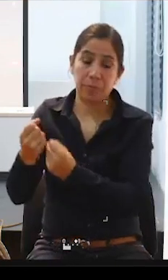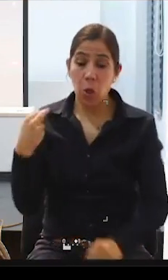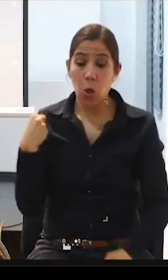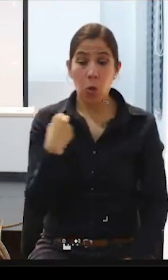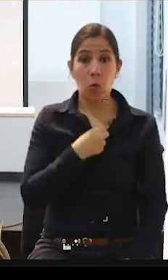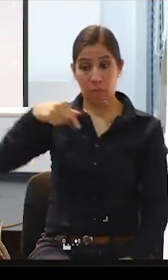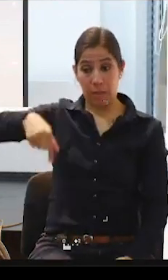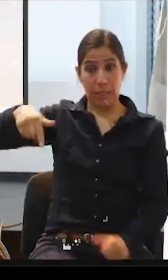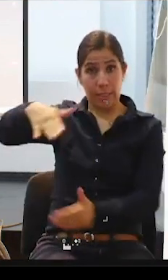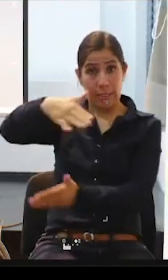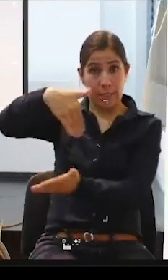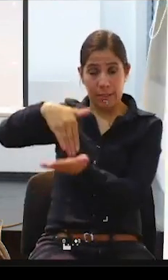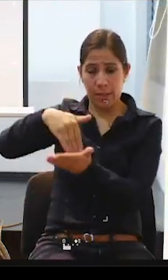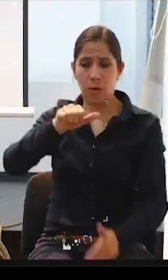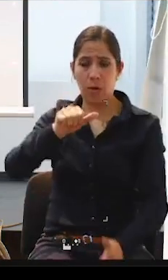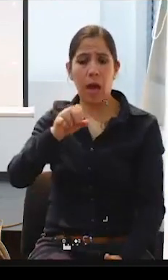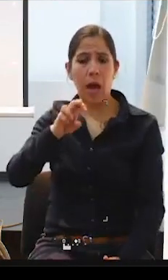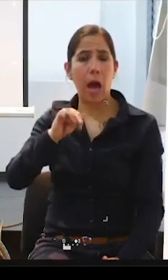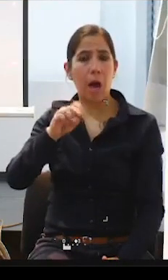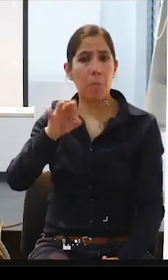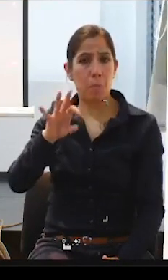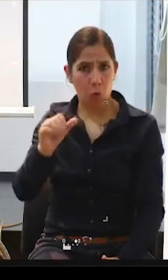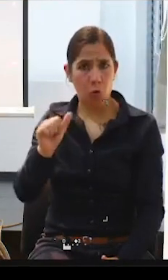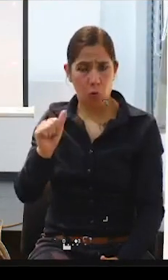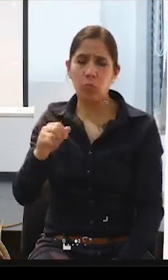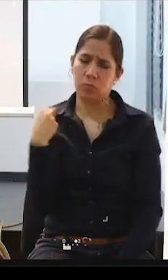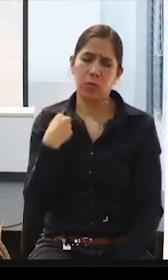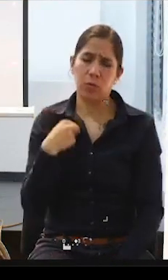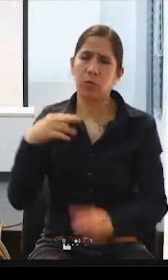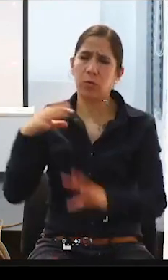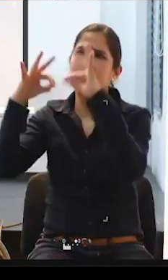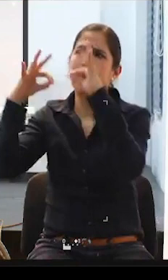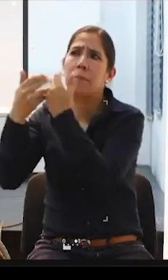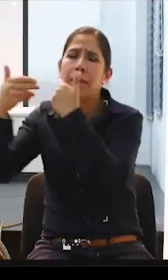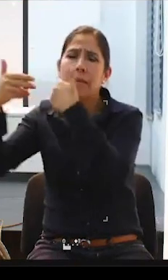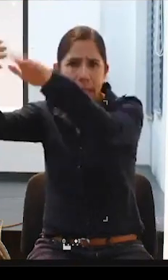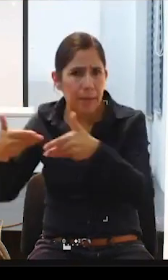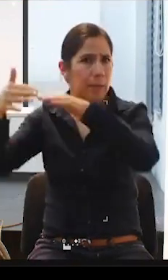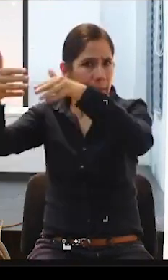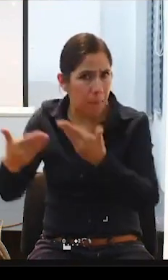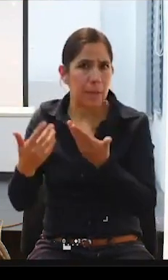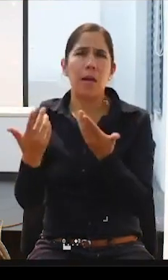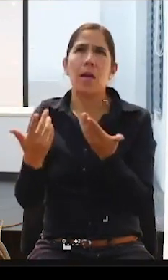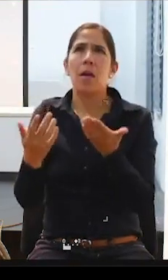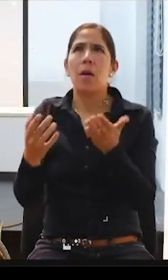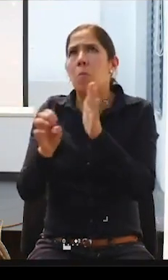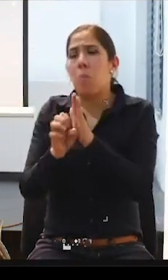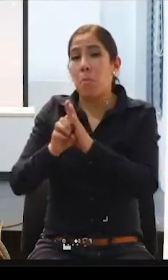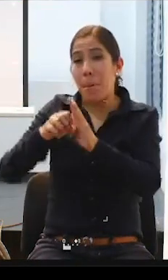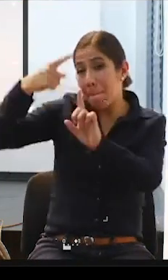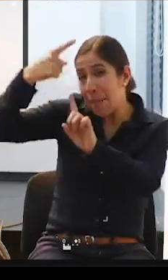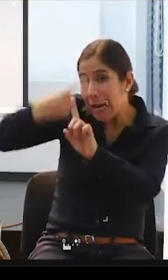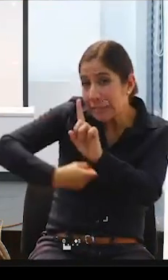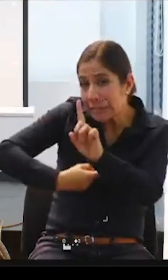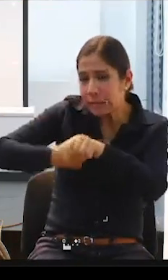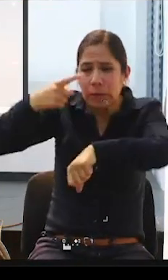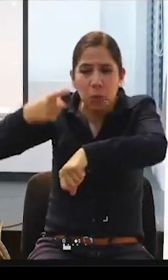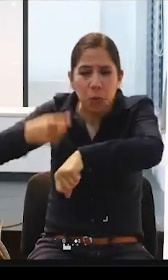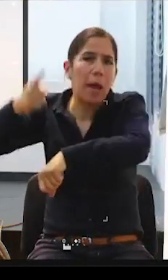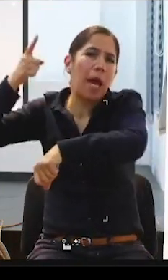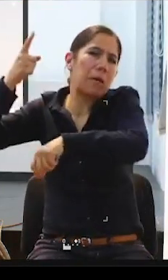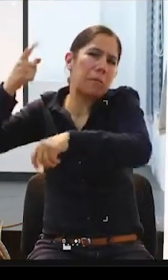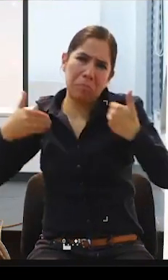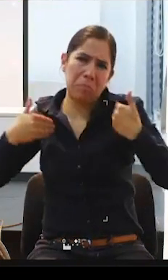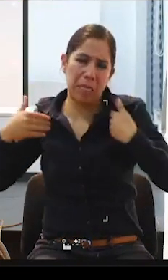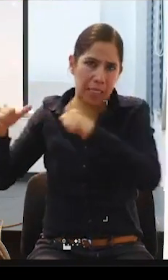hacemos reuniones también cada segundo, bueno, en este caso cierto determinado día del mes, ¿verdad? Los invitamos y